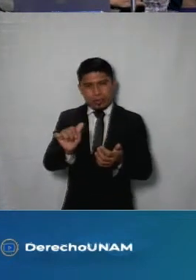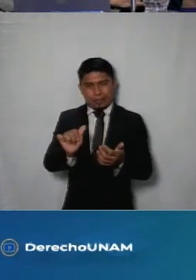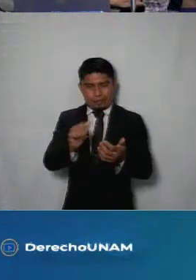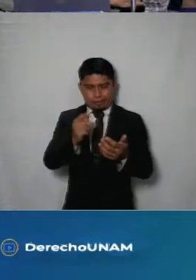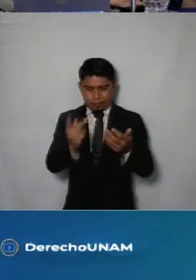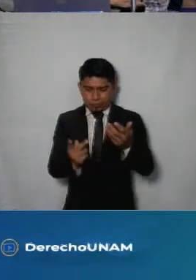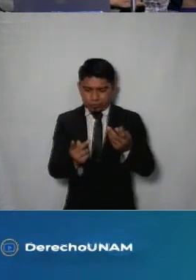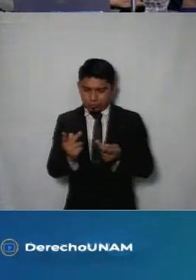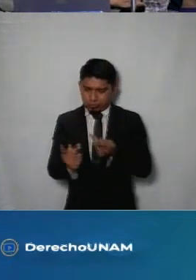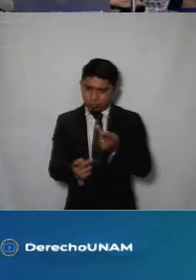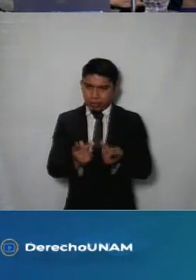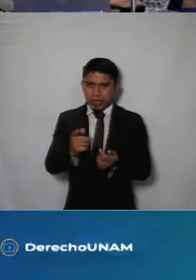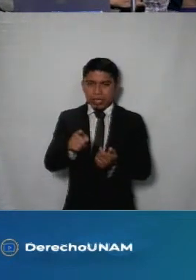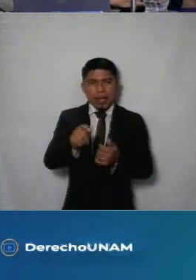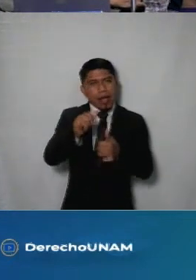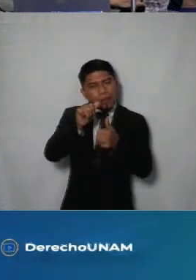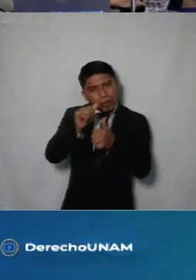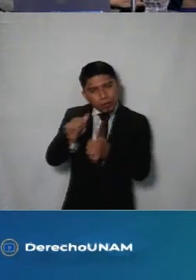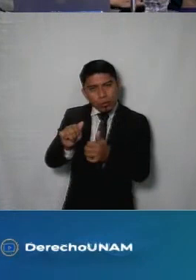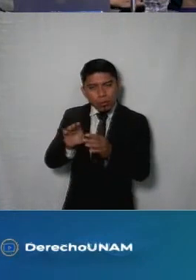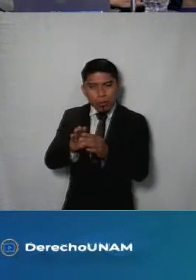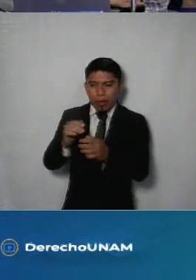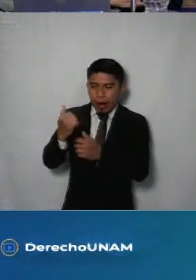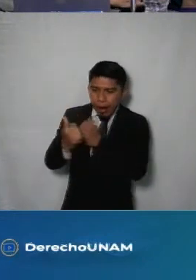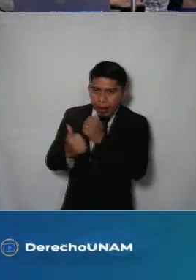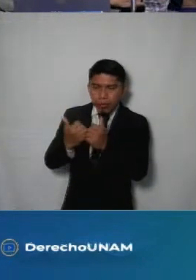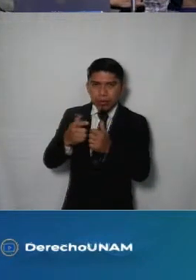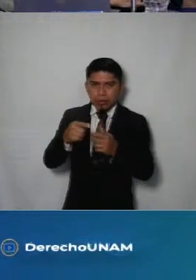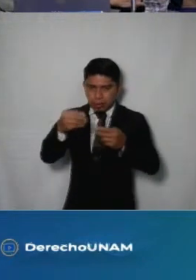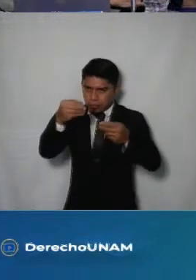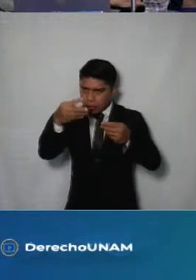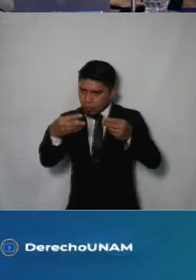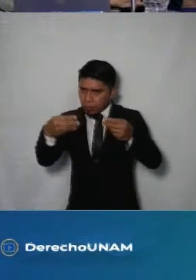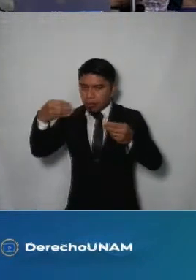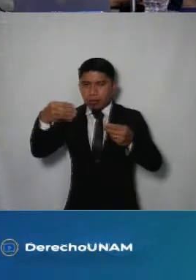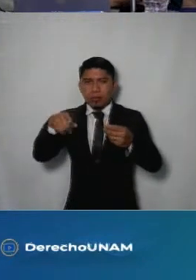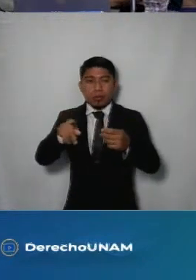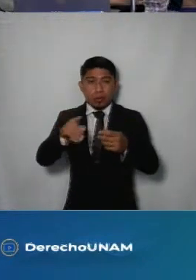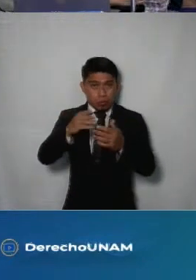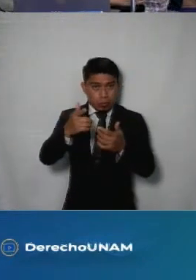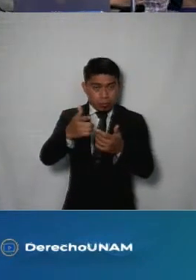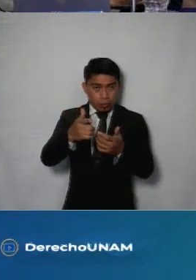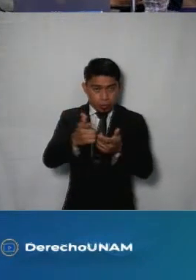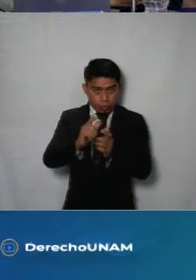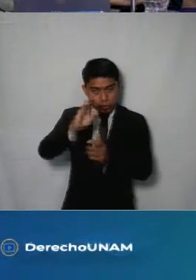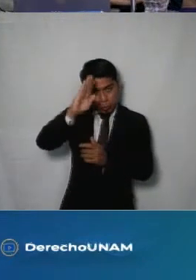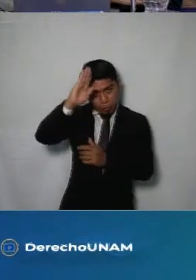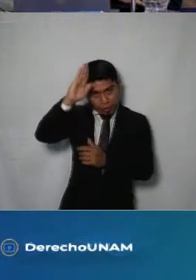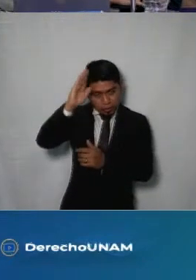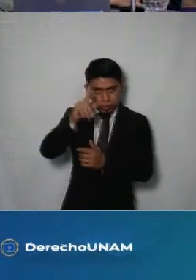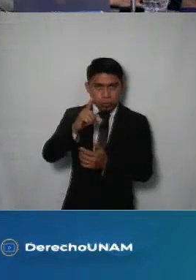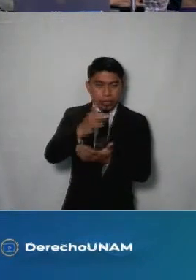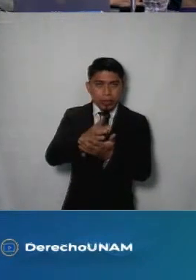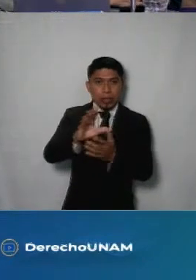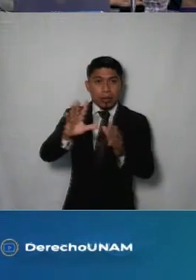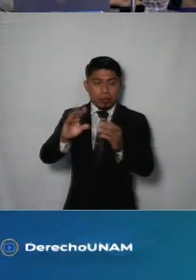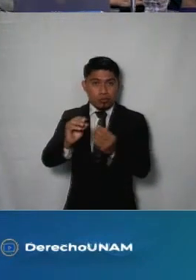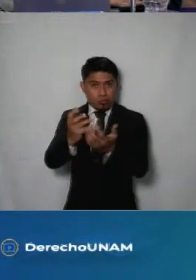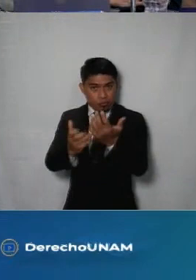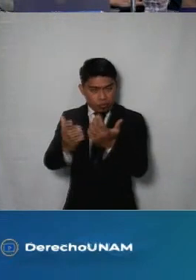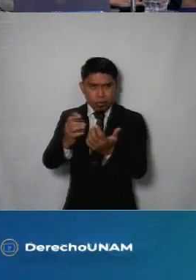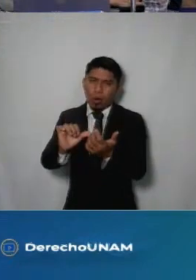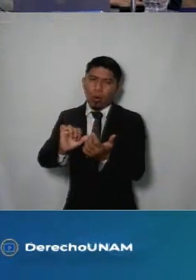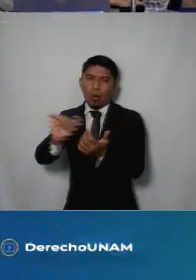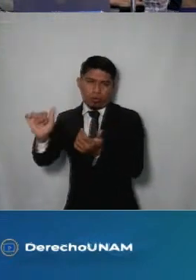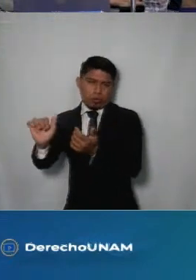es las atenciones que se han prestado lo quiere desglosado por año y por tipo si han sido los bomberos no solamente apagan incendios sino